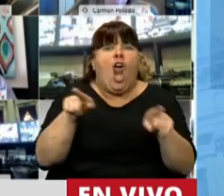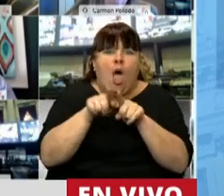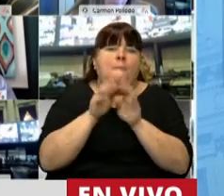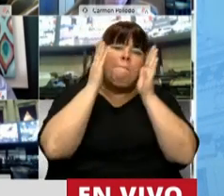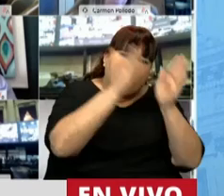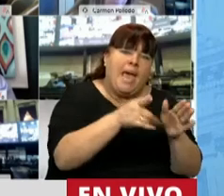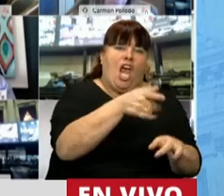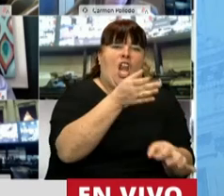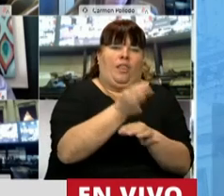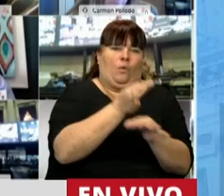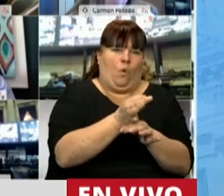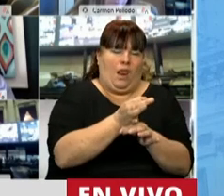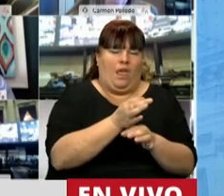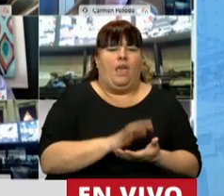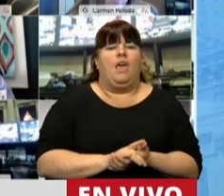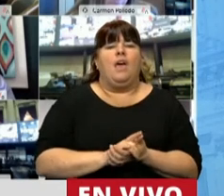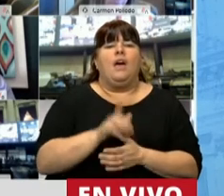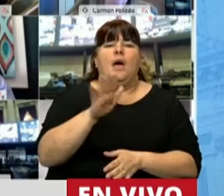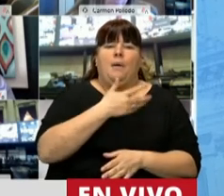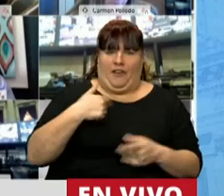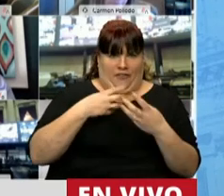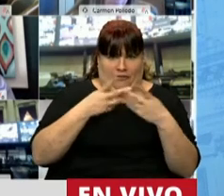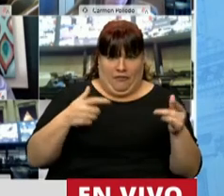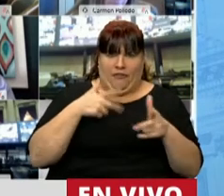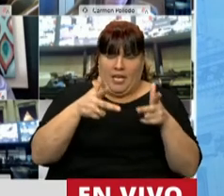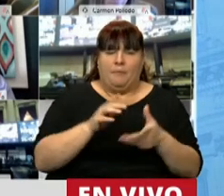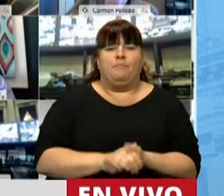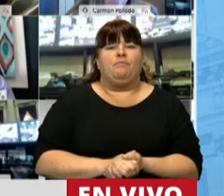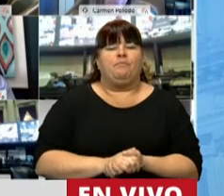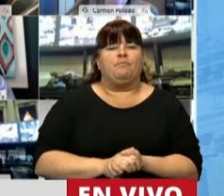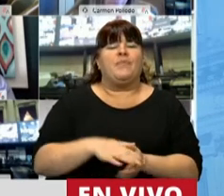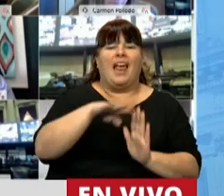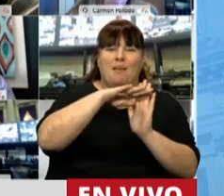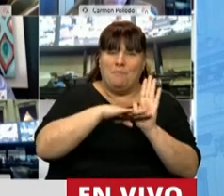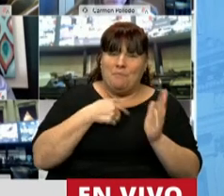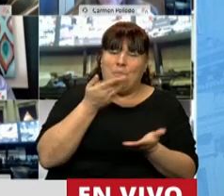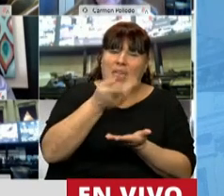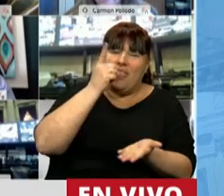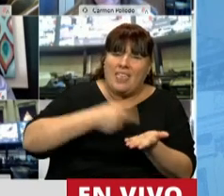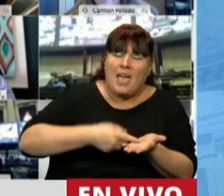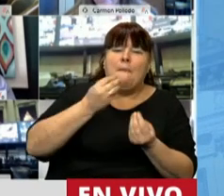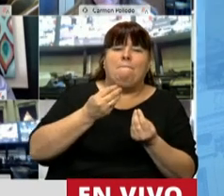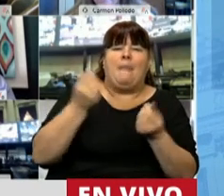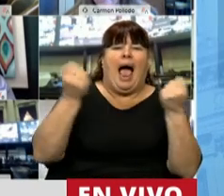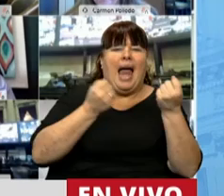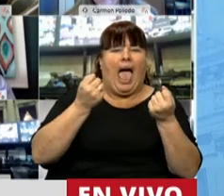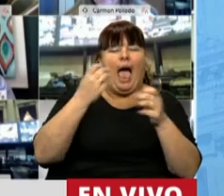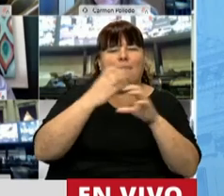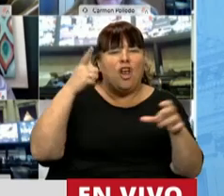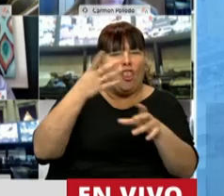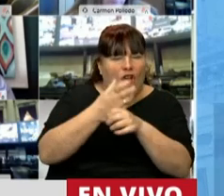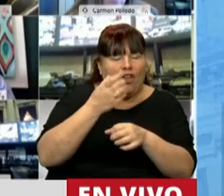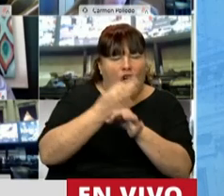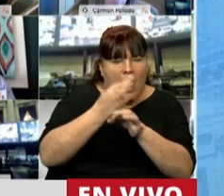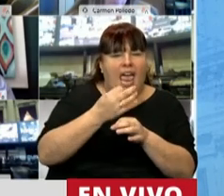lo mismo con la educación. Señora Presidenta, termino diciendo que las medidas que venimos pidiendo para transportistas escolares, para